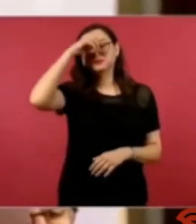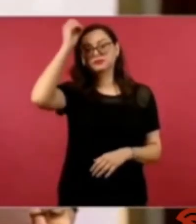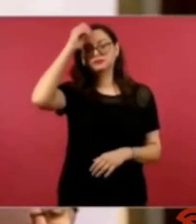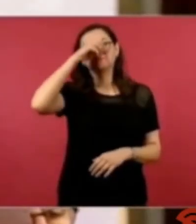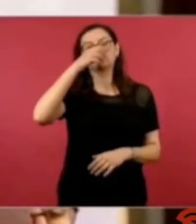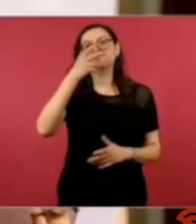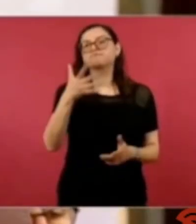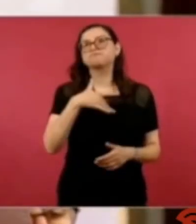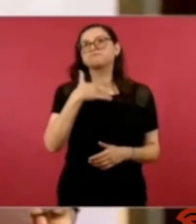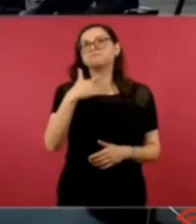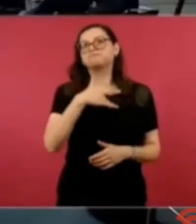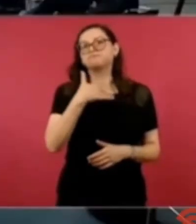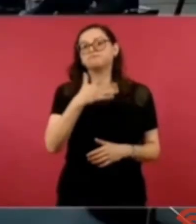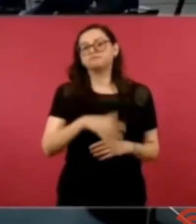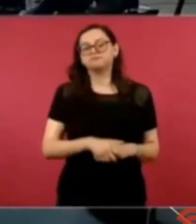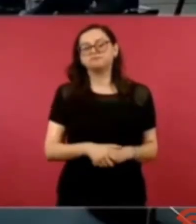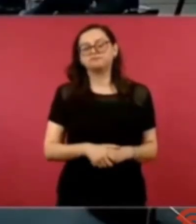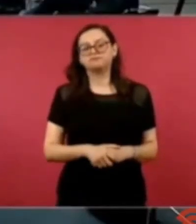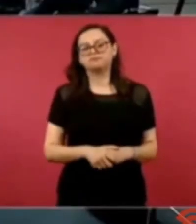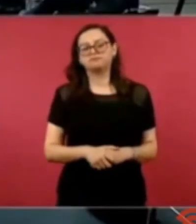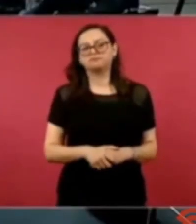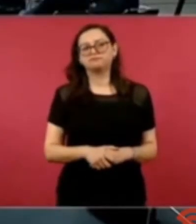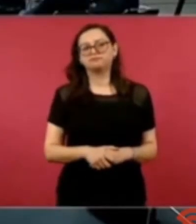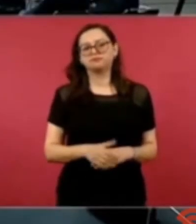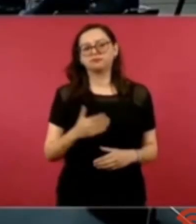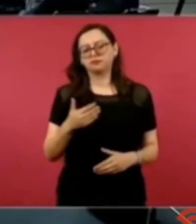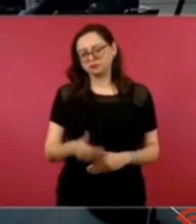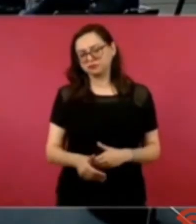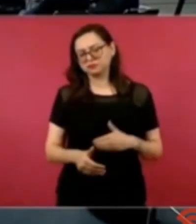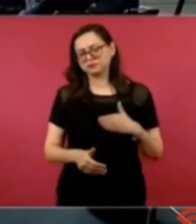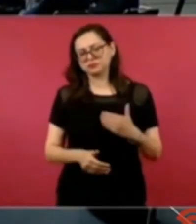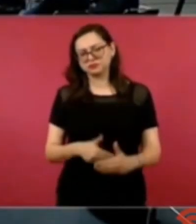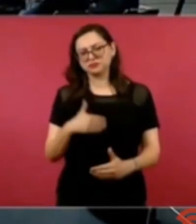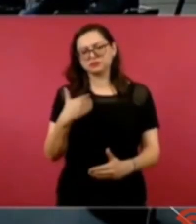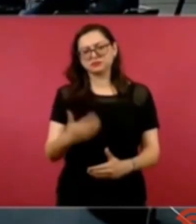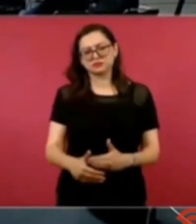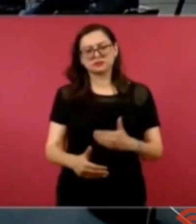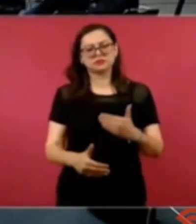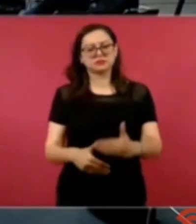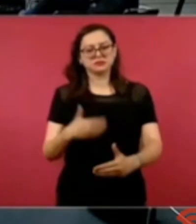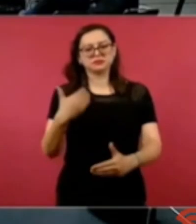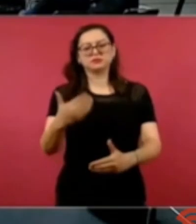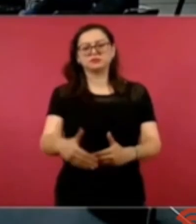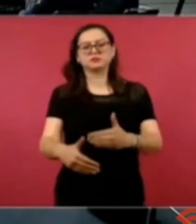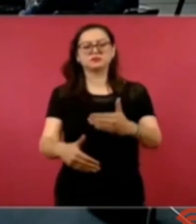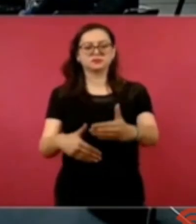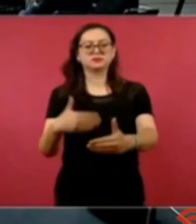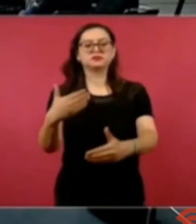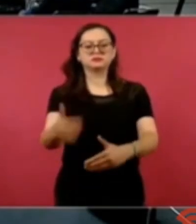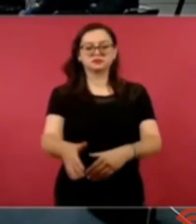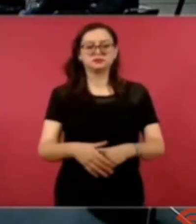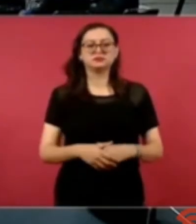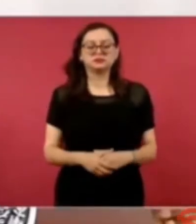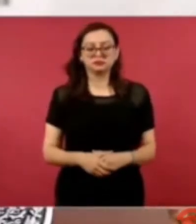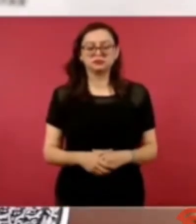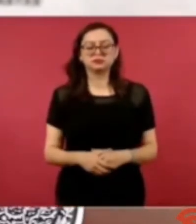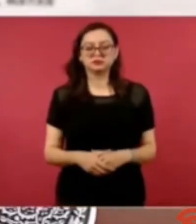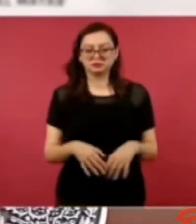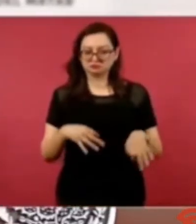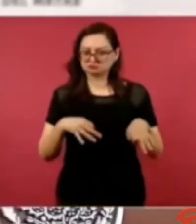se avance más han sido muy buenos los resultados